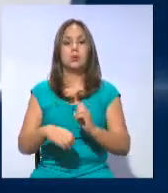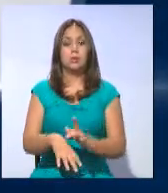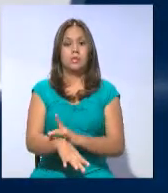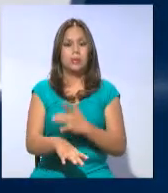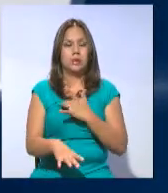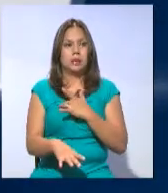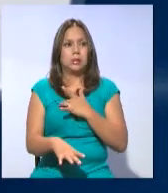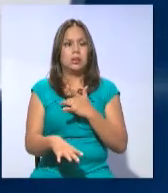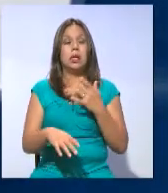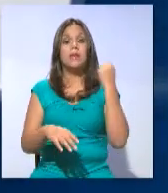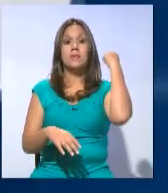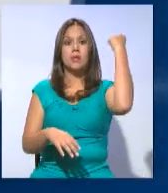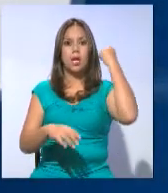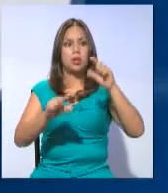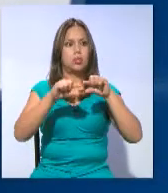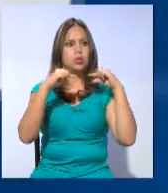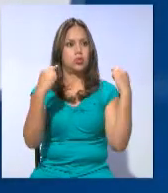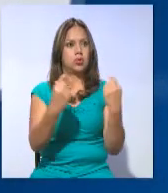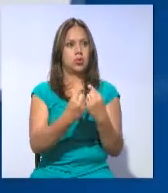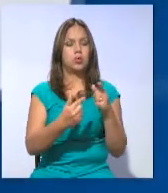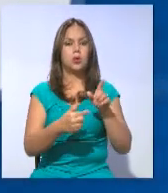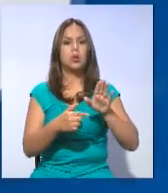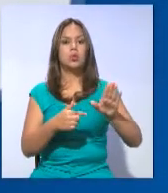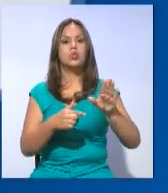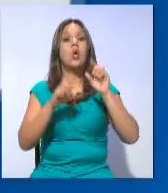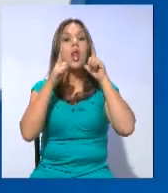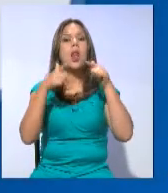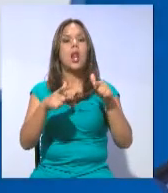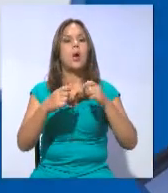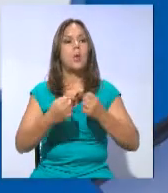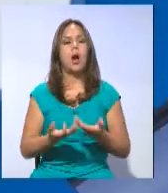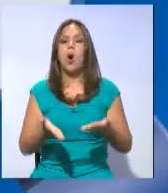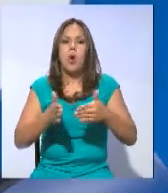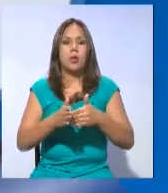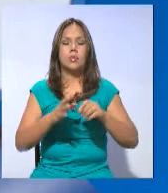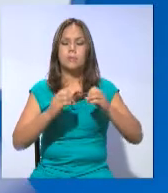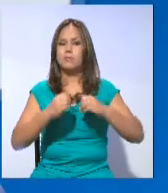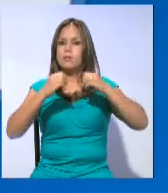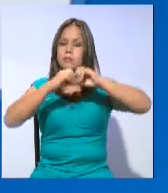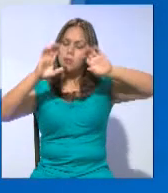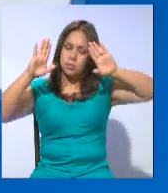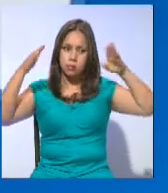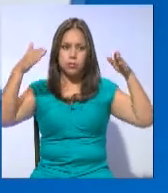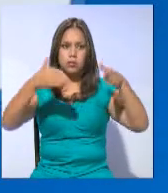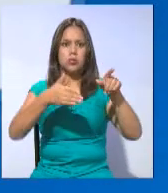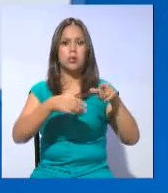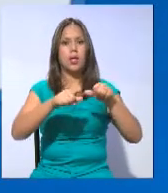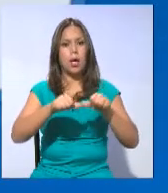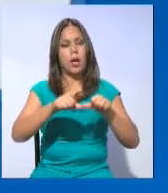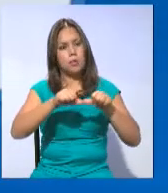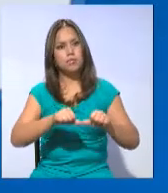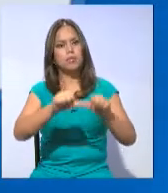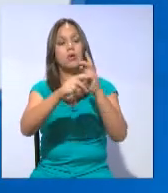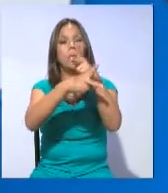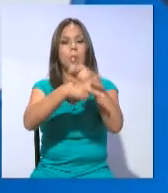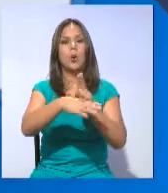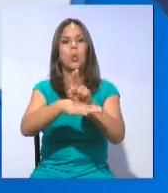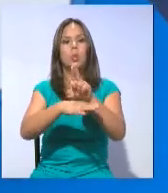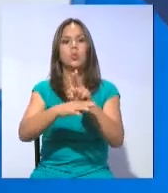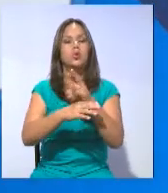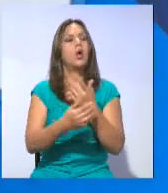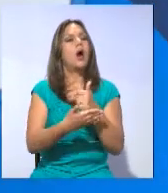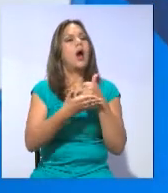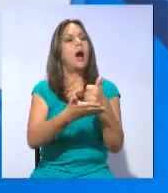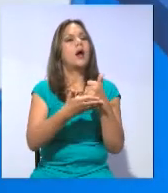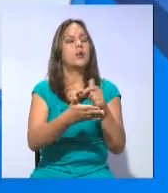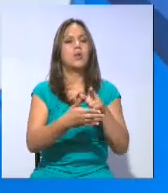los derechos colectivos debido a la revitalización lingüística, mayor atención para la conservación, protección, uso y rescate de las